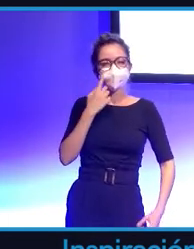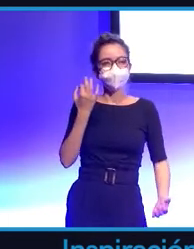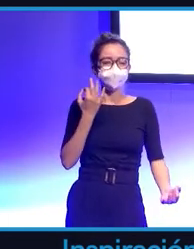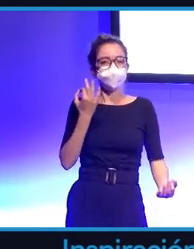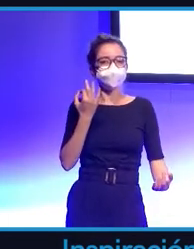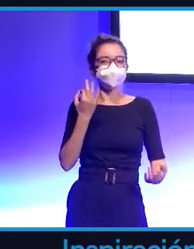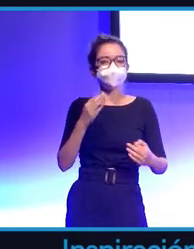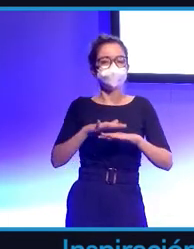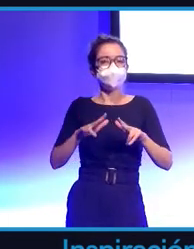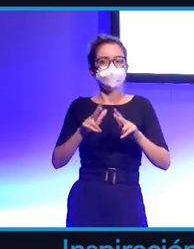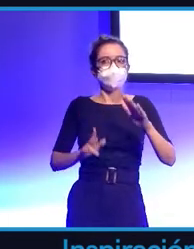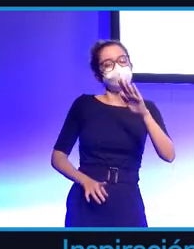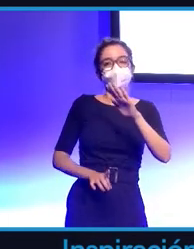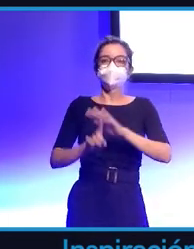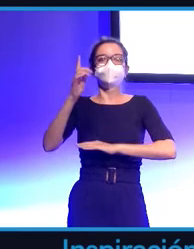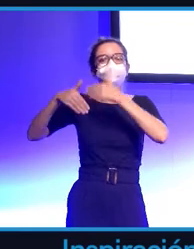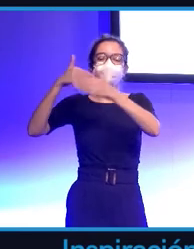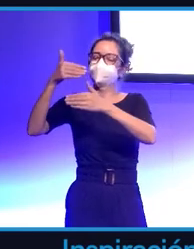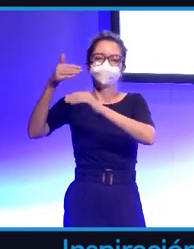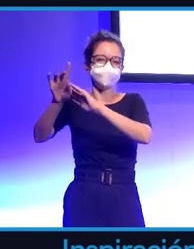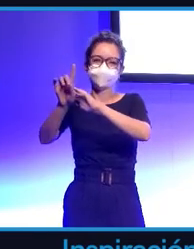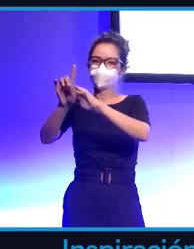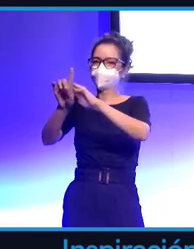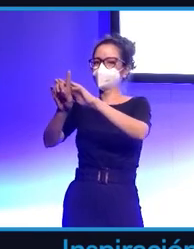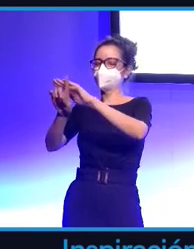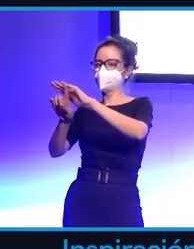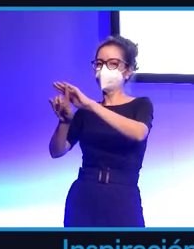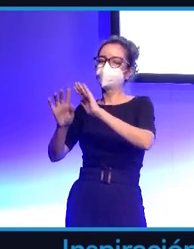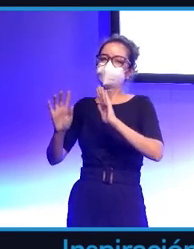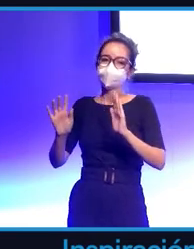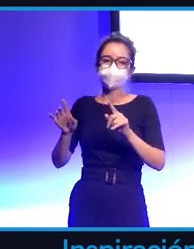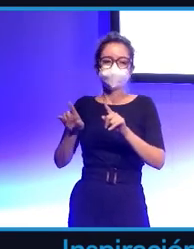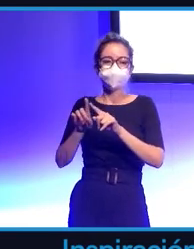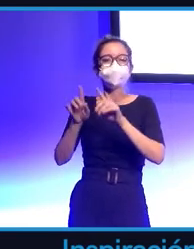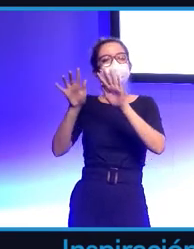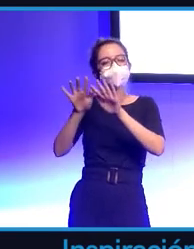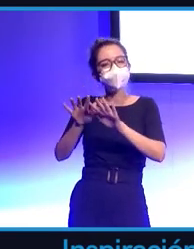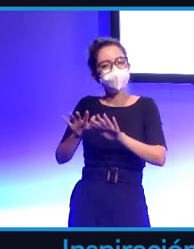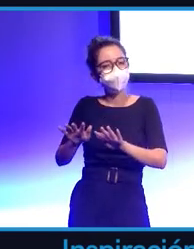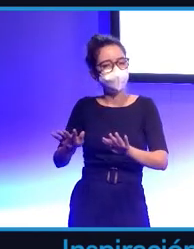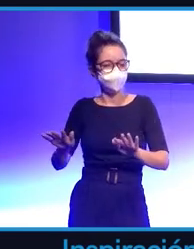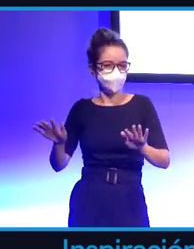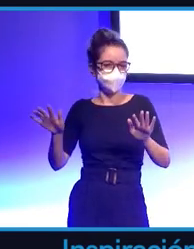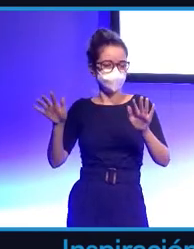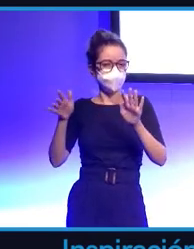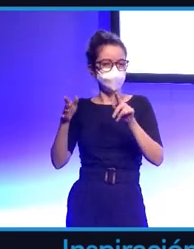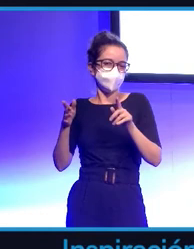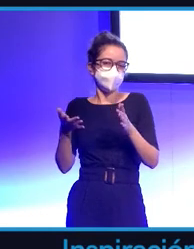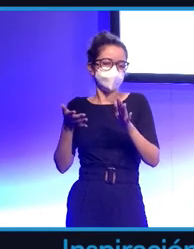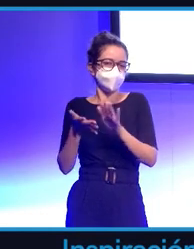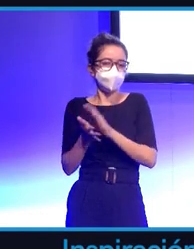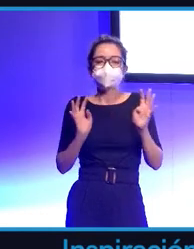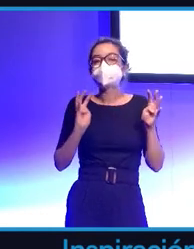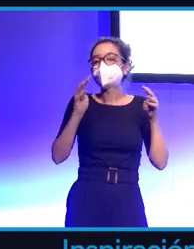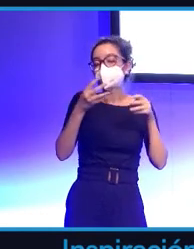empezaba un poco a decaer. Entonces, algo estaba pasando ya en ese mundo del click, vamos a llamarle ese mundo del navegador que conocíamos